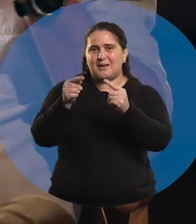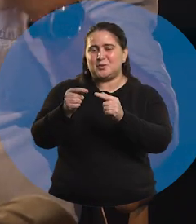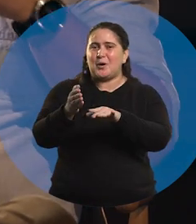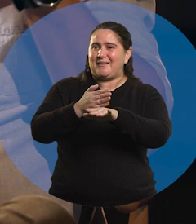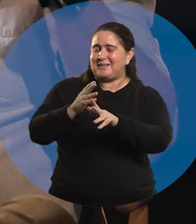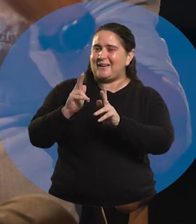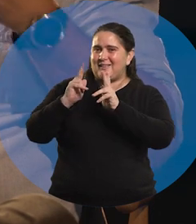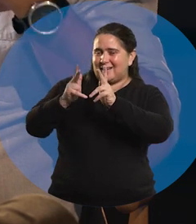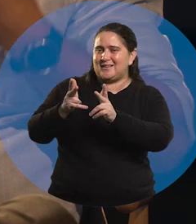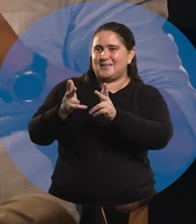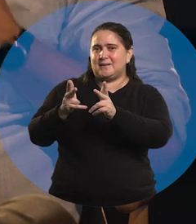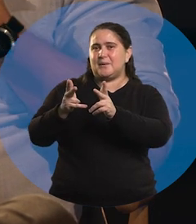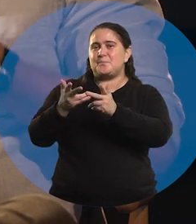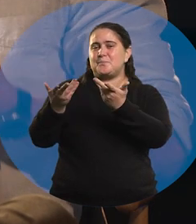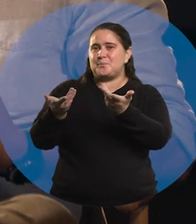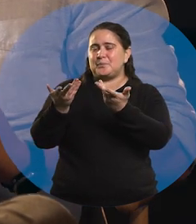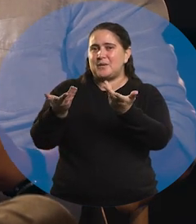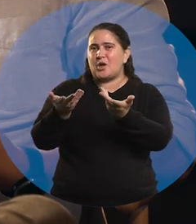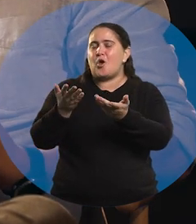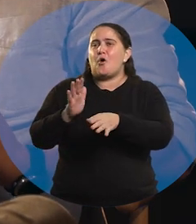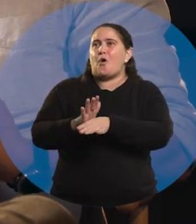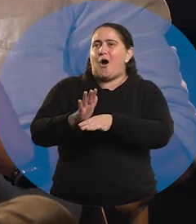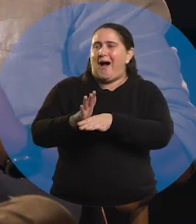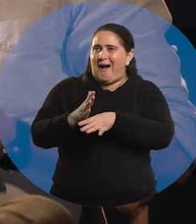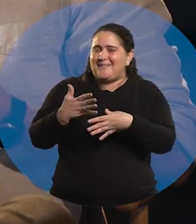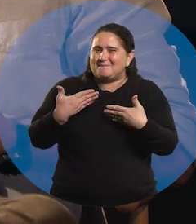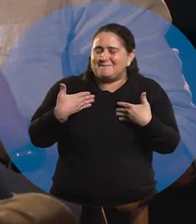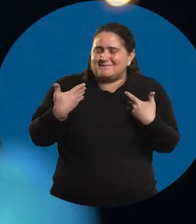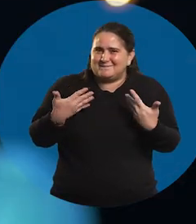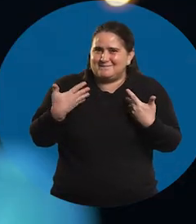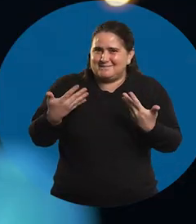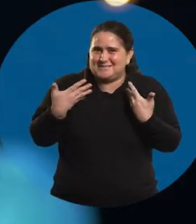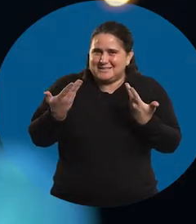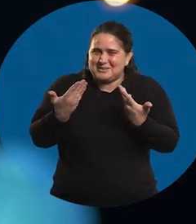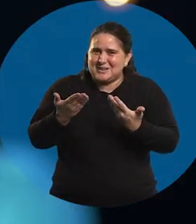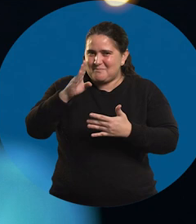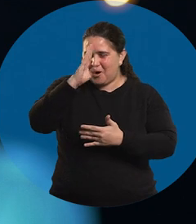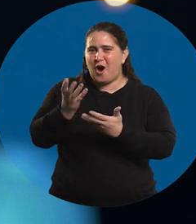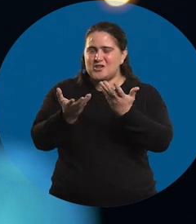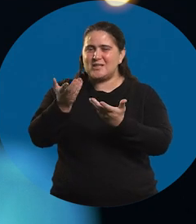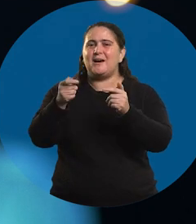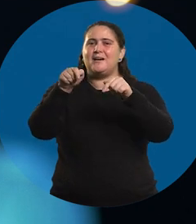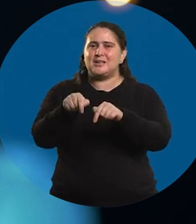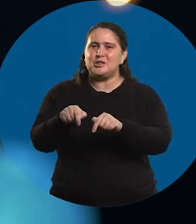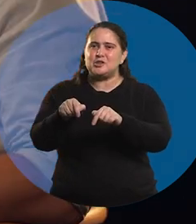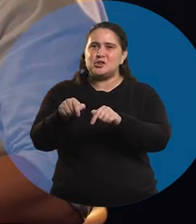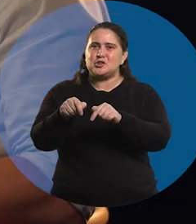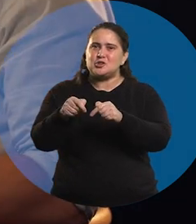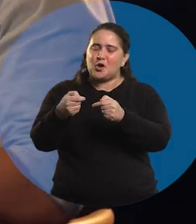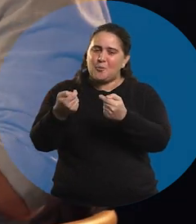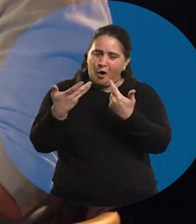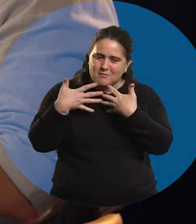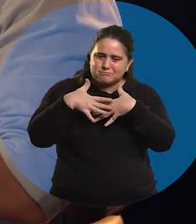lo expresaste con mucho complacer que estabas aprendiendo? ¿Cómo confluye